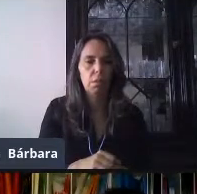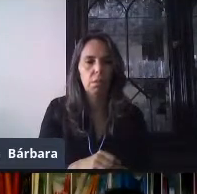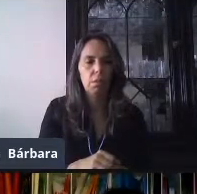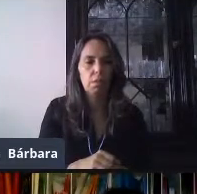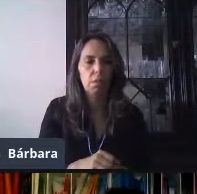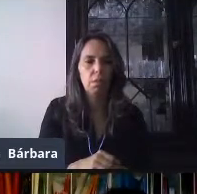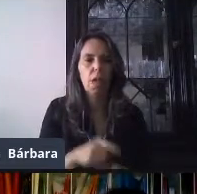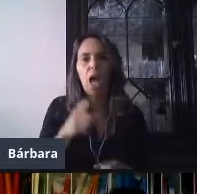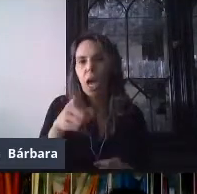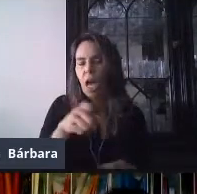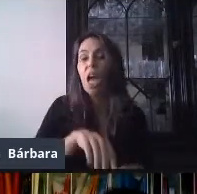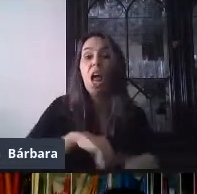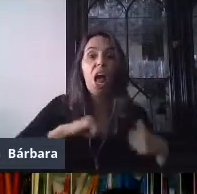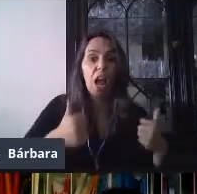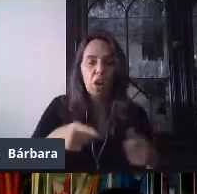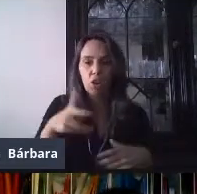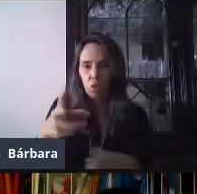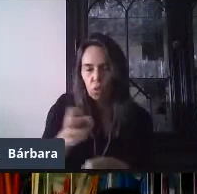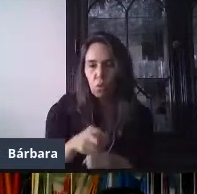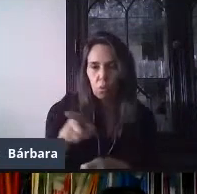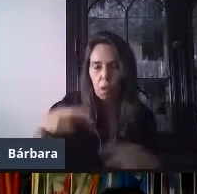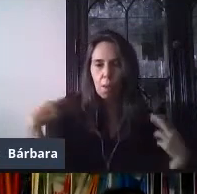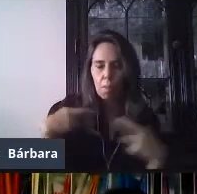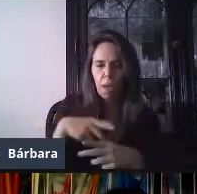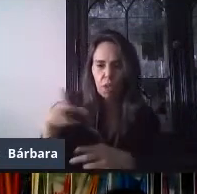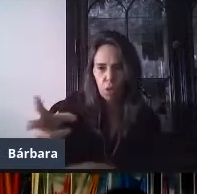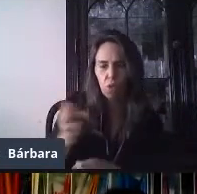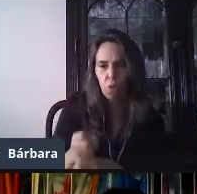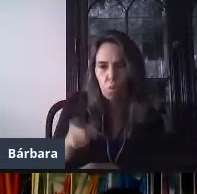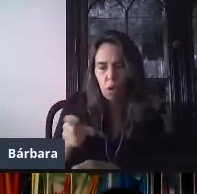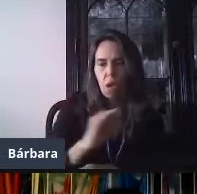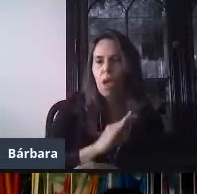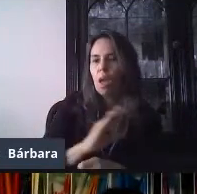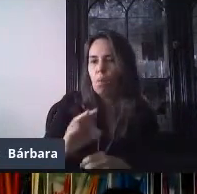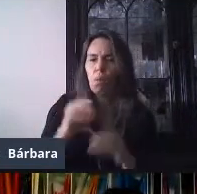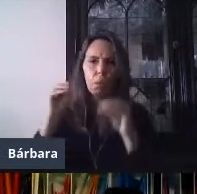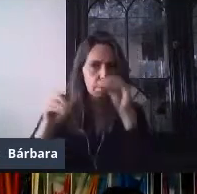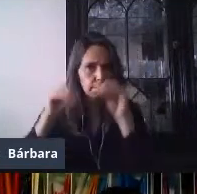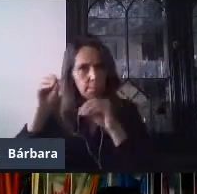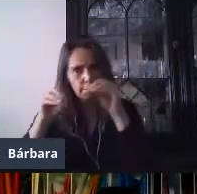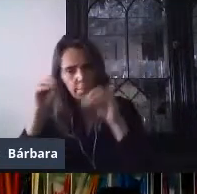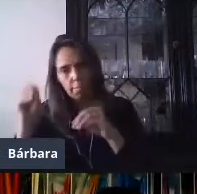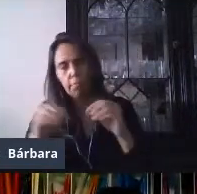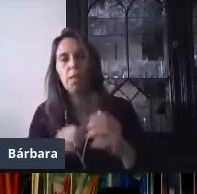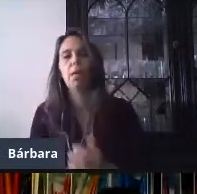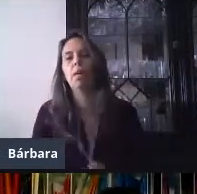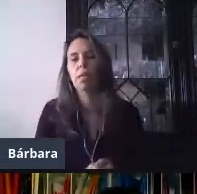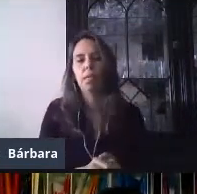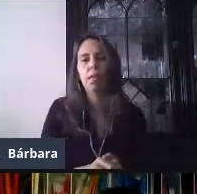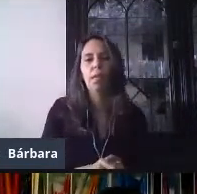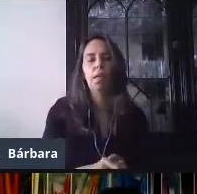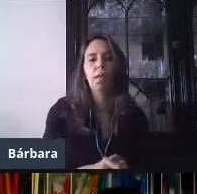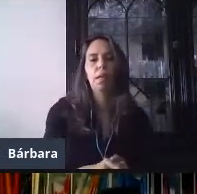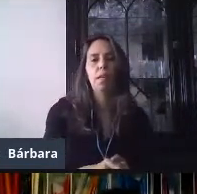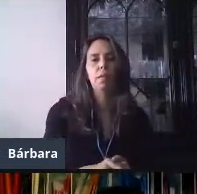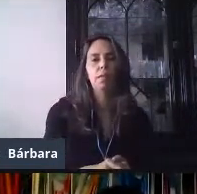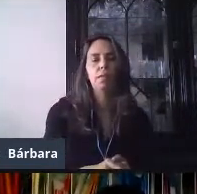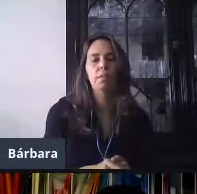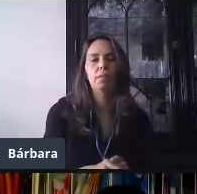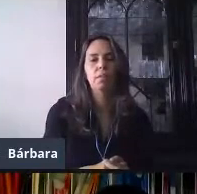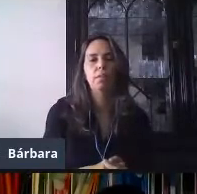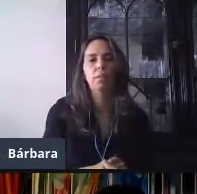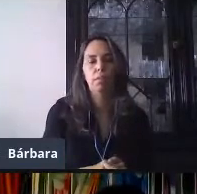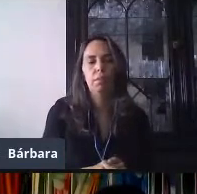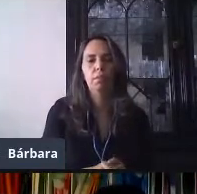poder ni cambiarla a comentar o solo ver, porque si queremos que solamente vea, pues le mandamos el formulario como si lo enviéramos